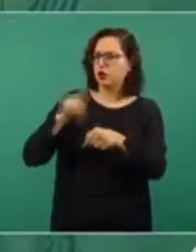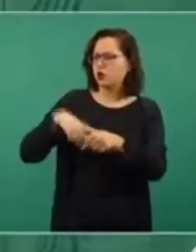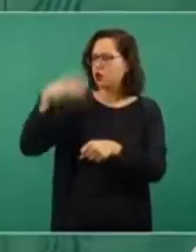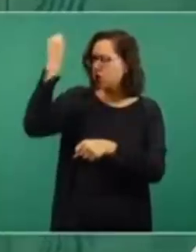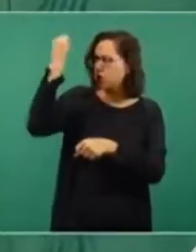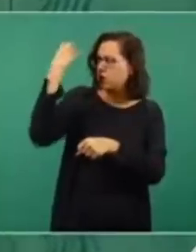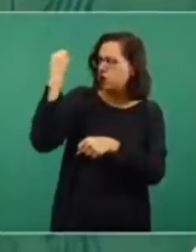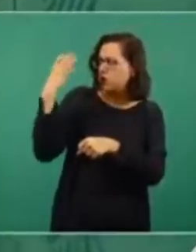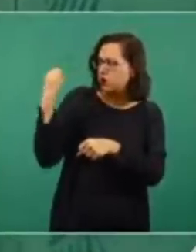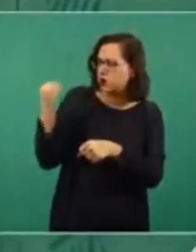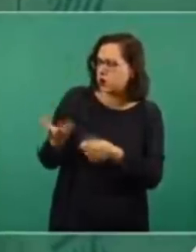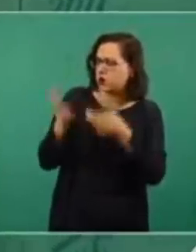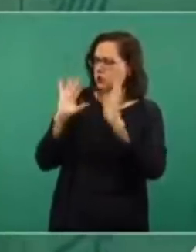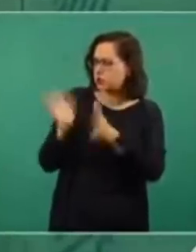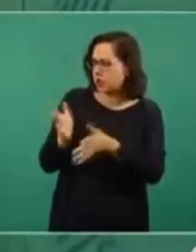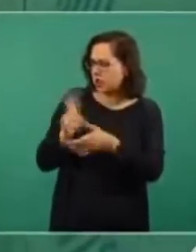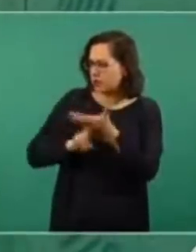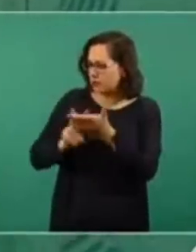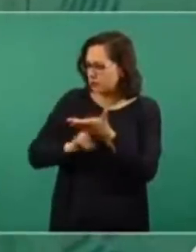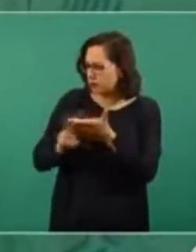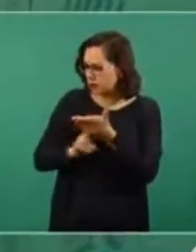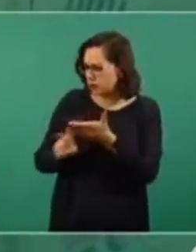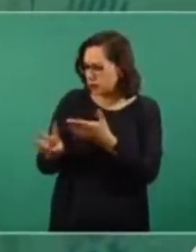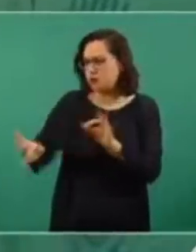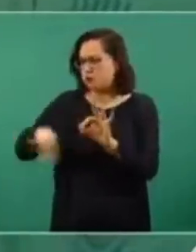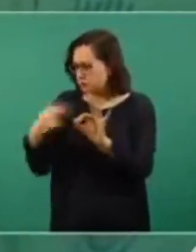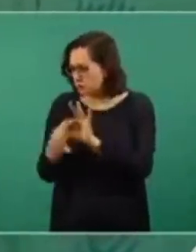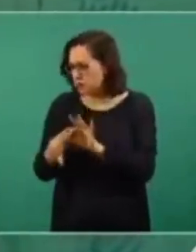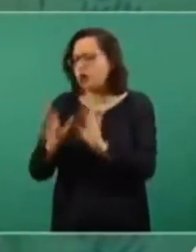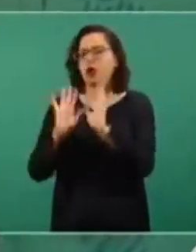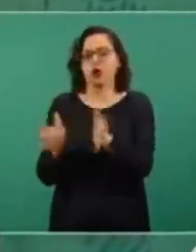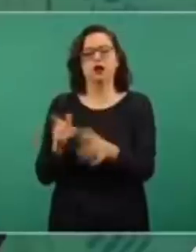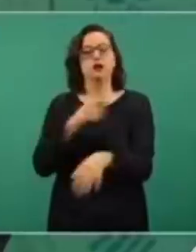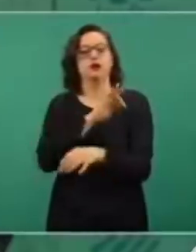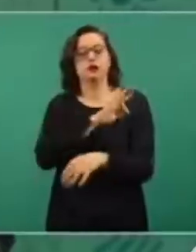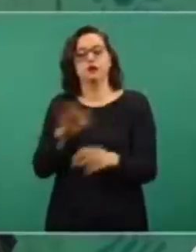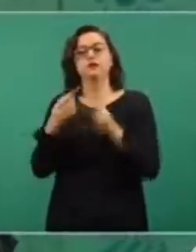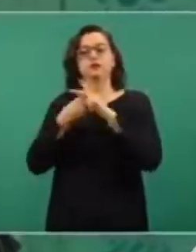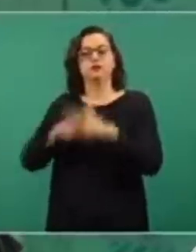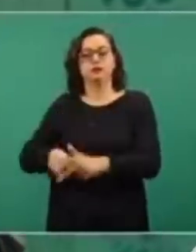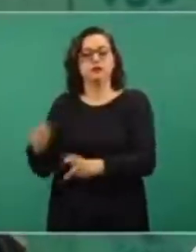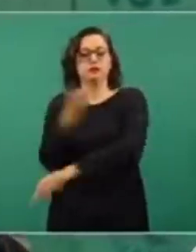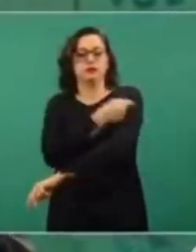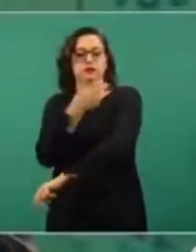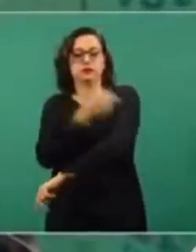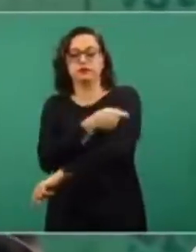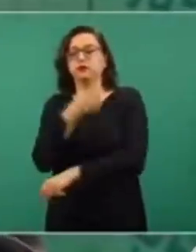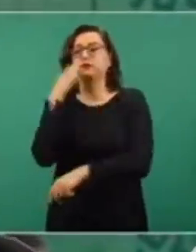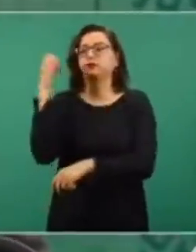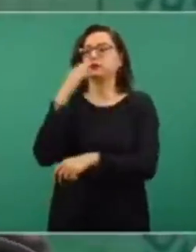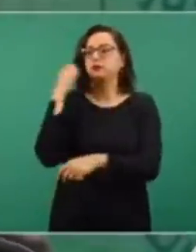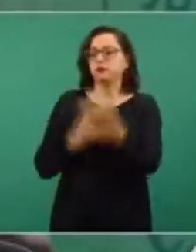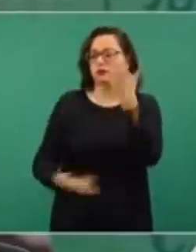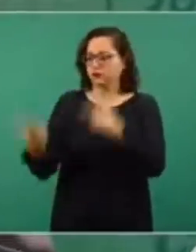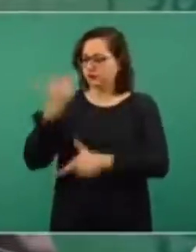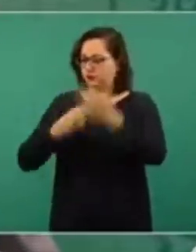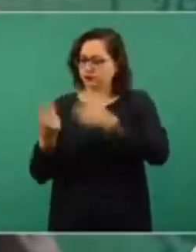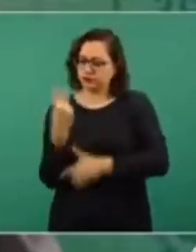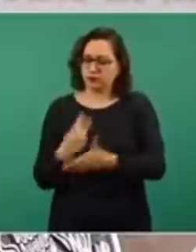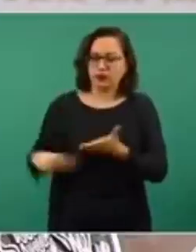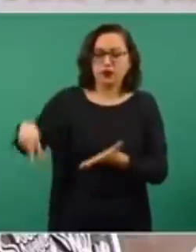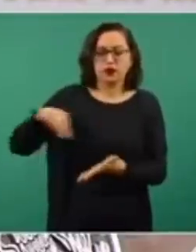para el reinicio a clases presenciales. Eso lo tenemos también como una prioridad.